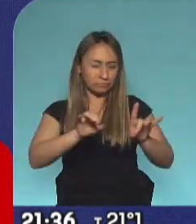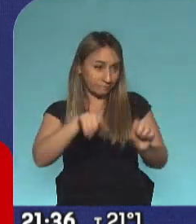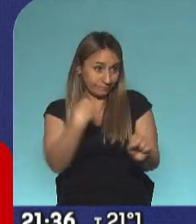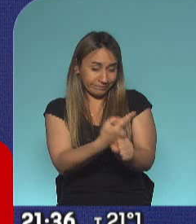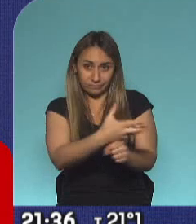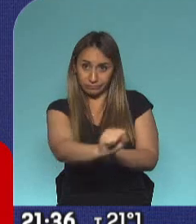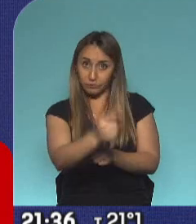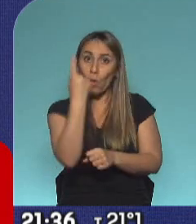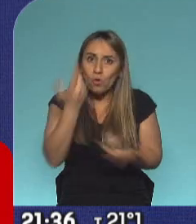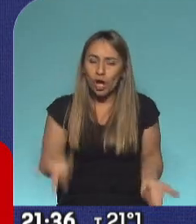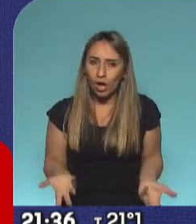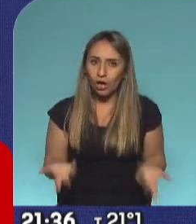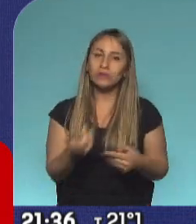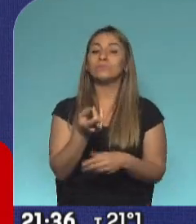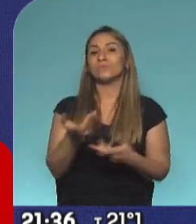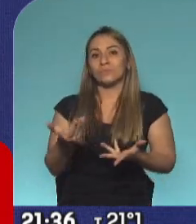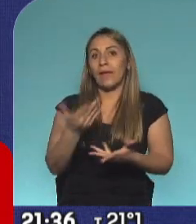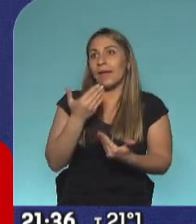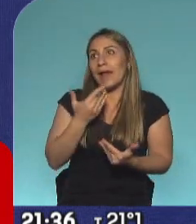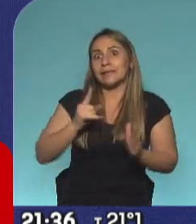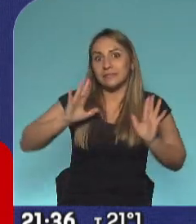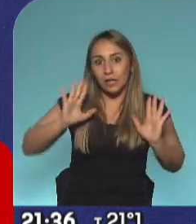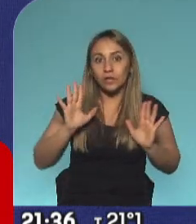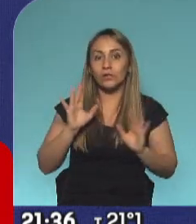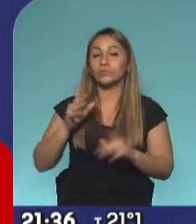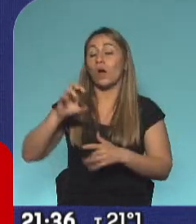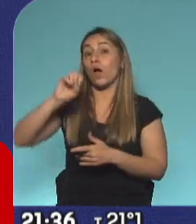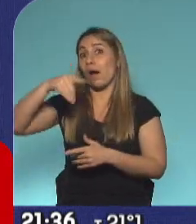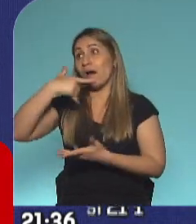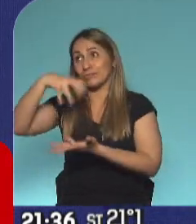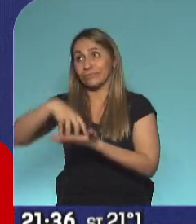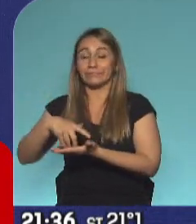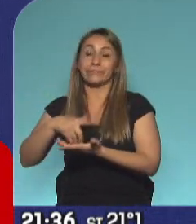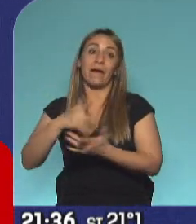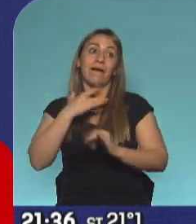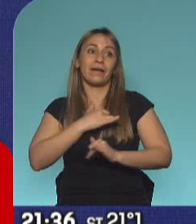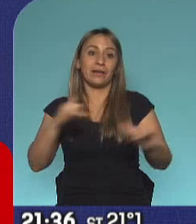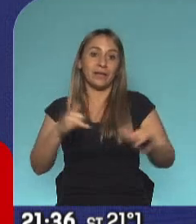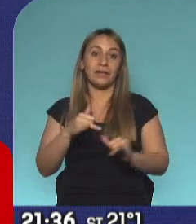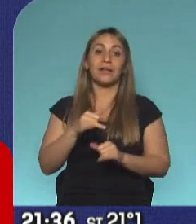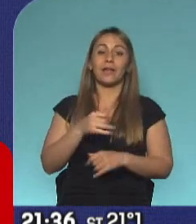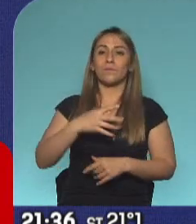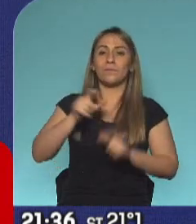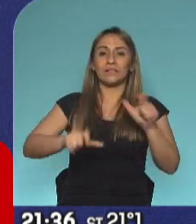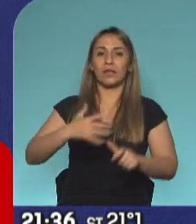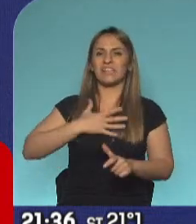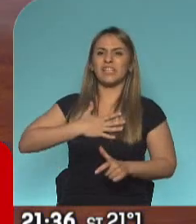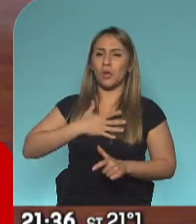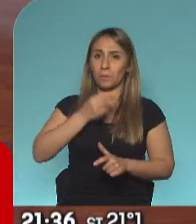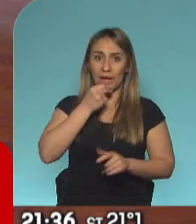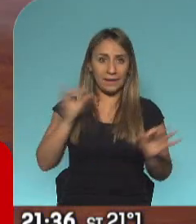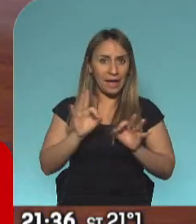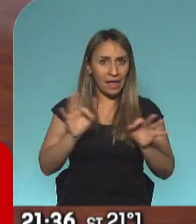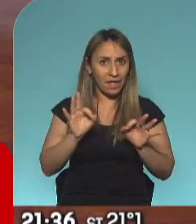que los asintomáticos también contagian y los convivientes también. Eso es para la Sociedad Argentina de